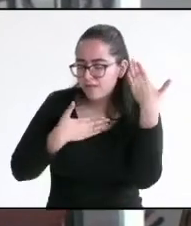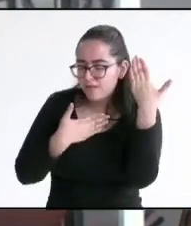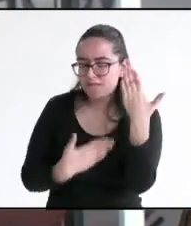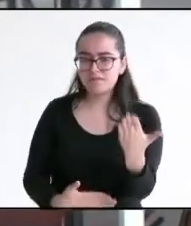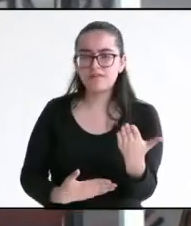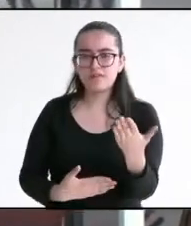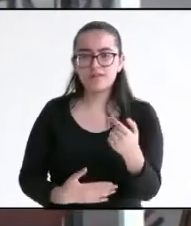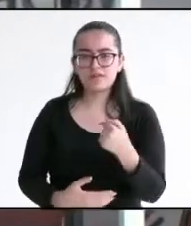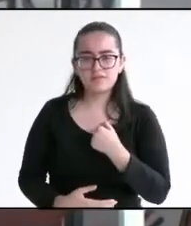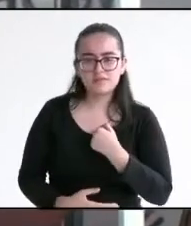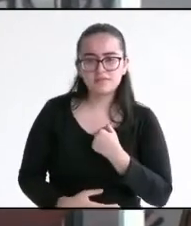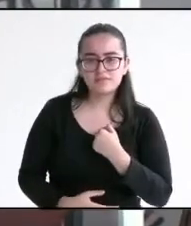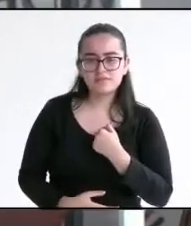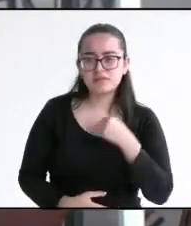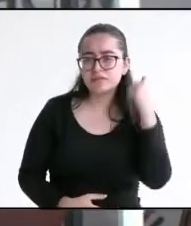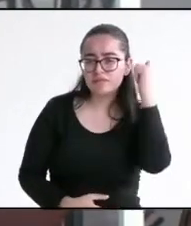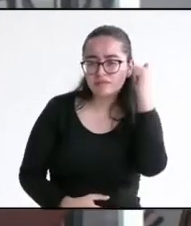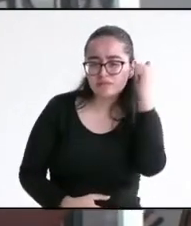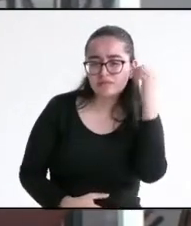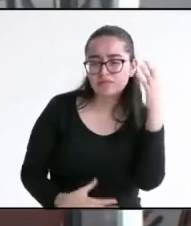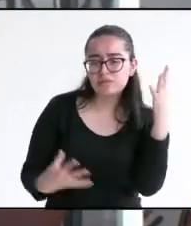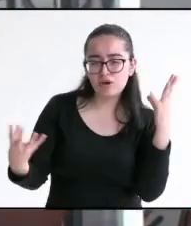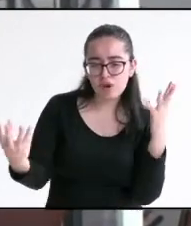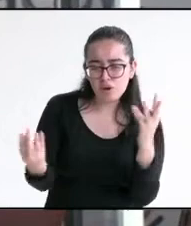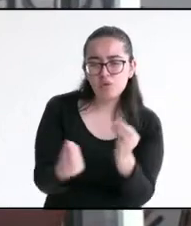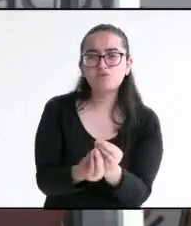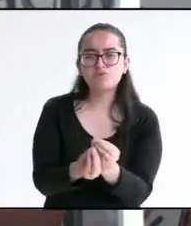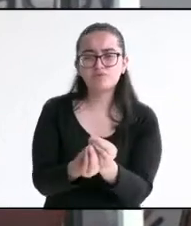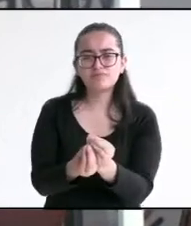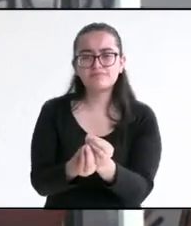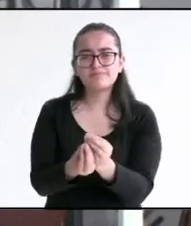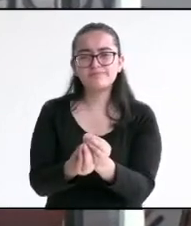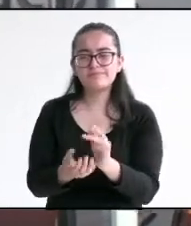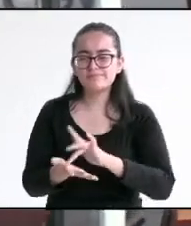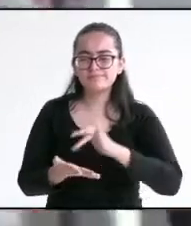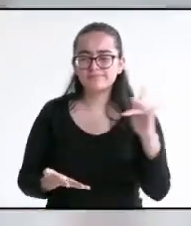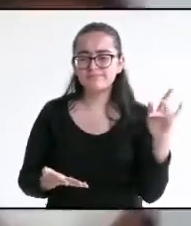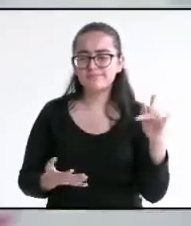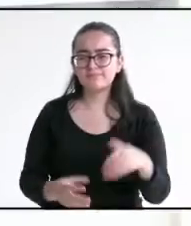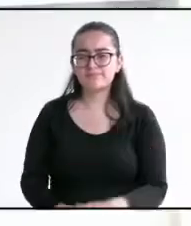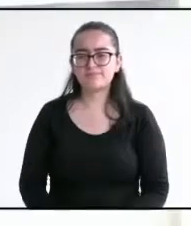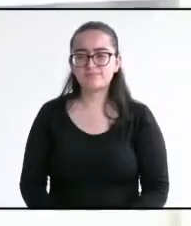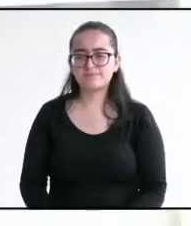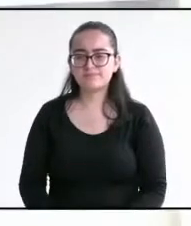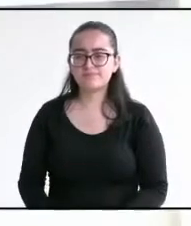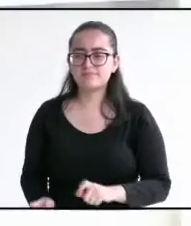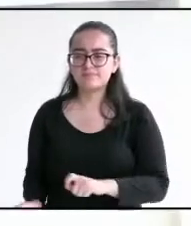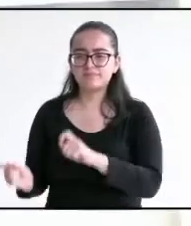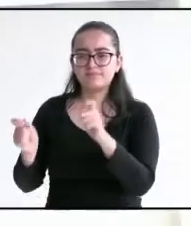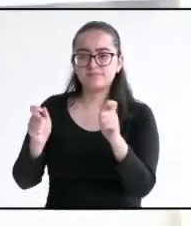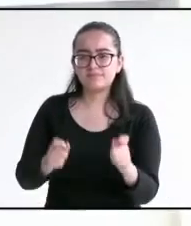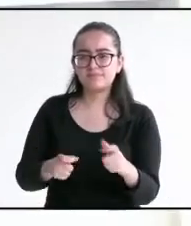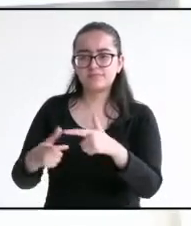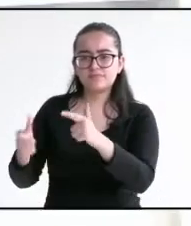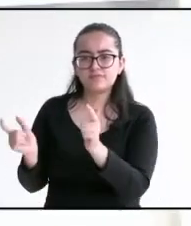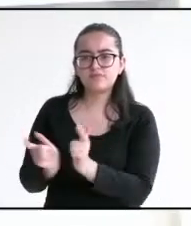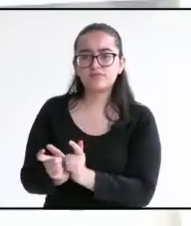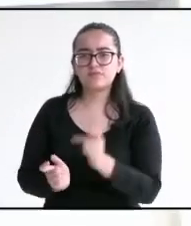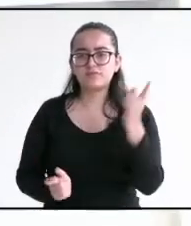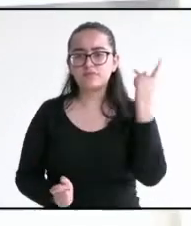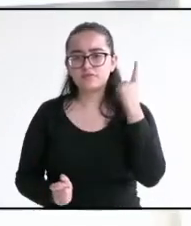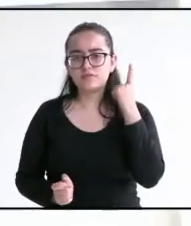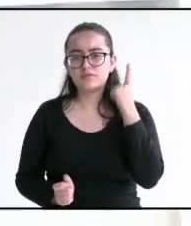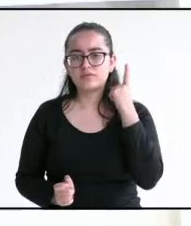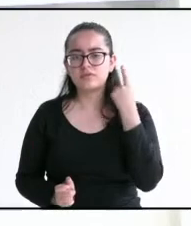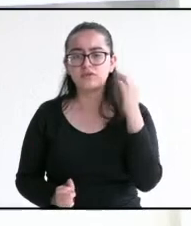necesita de todos ustedes y juntos lo lograremos. Gracias. Muchas gracias, candidato. Ahora vamos con el candidato de Fuerza